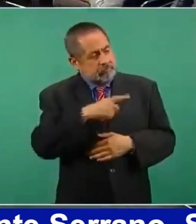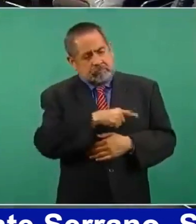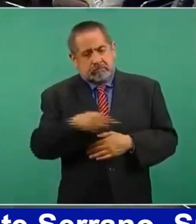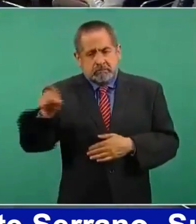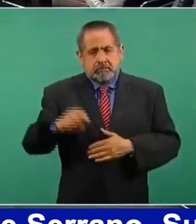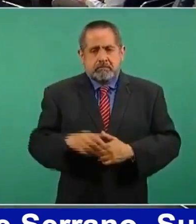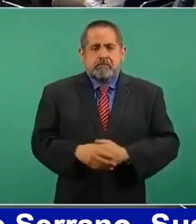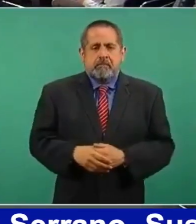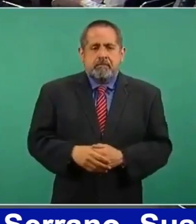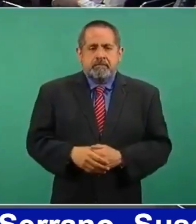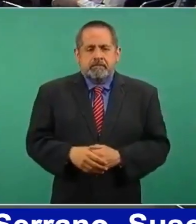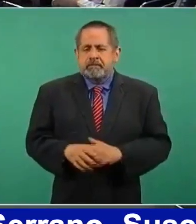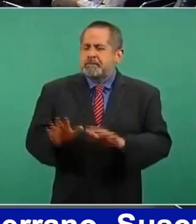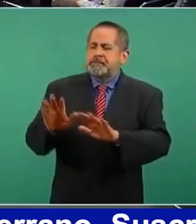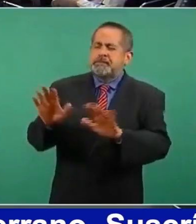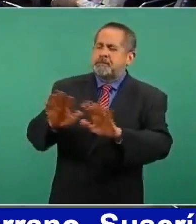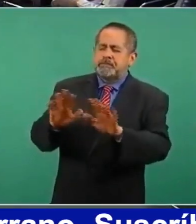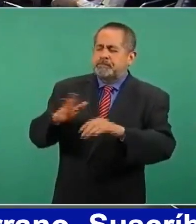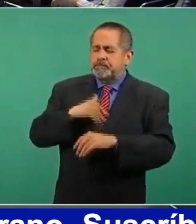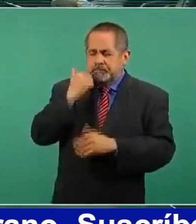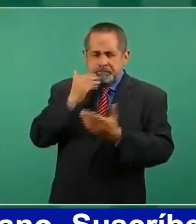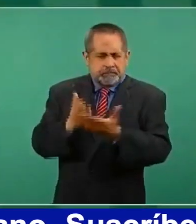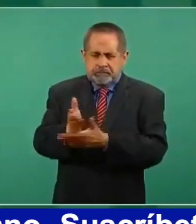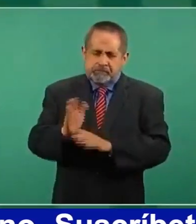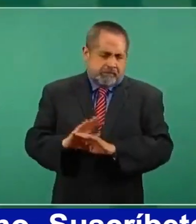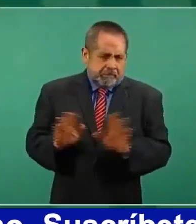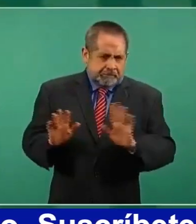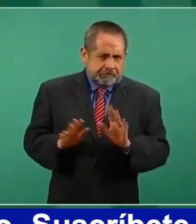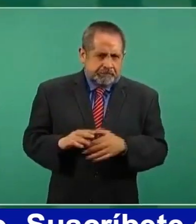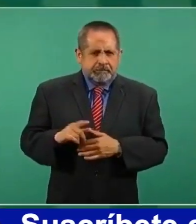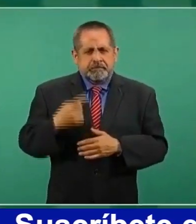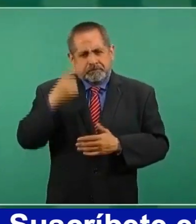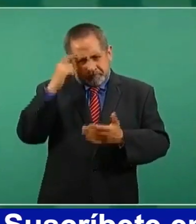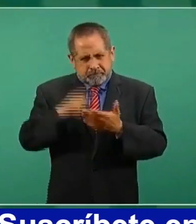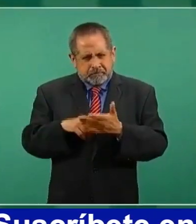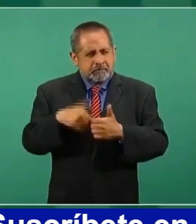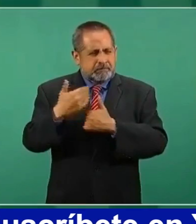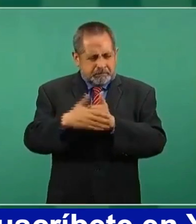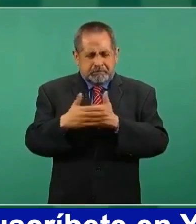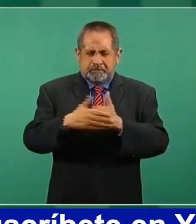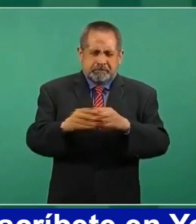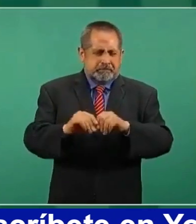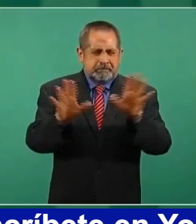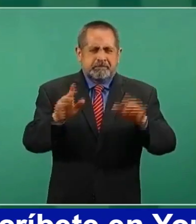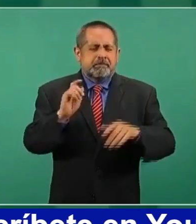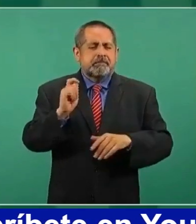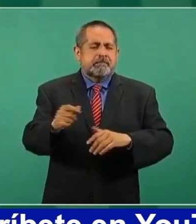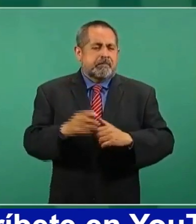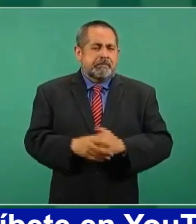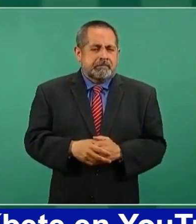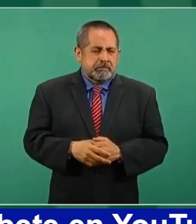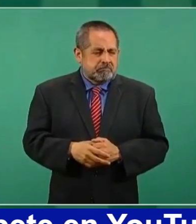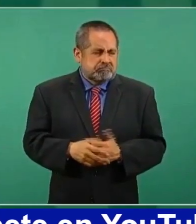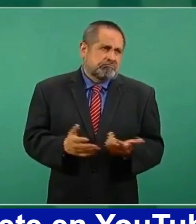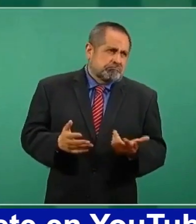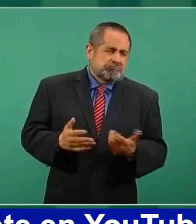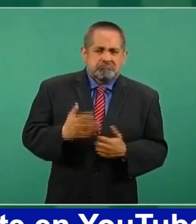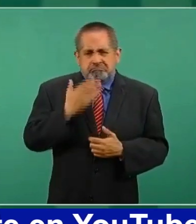Pues no me quiero meter en eso. Yo pienso que se va a aclarar bastante, y es sano